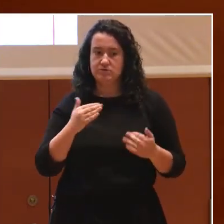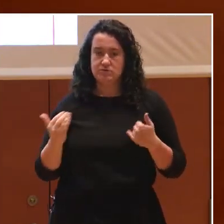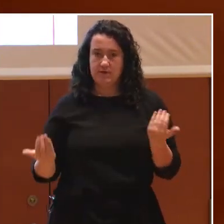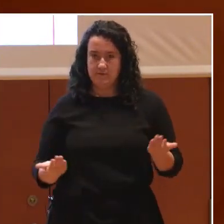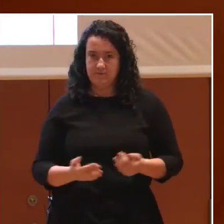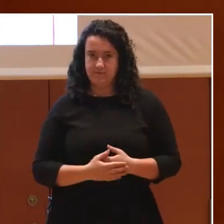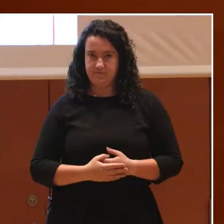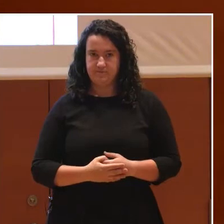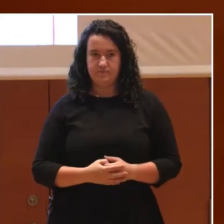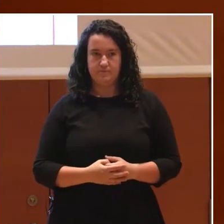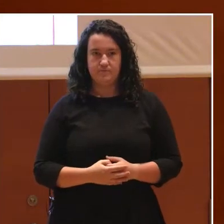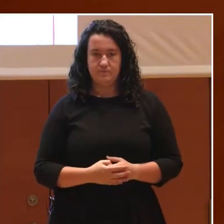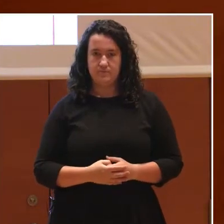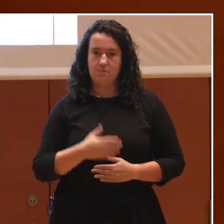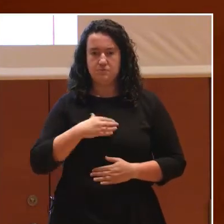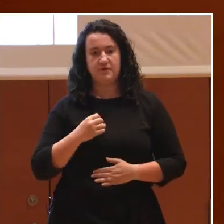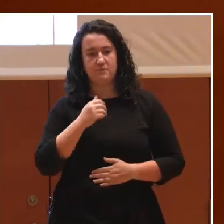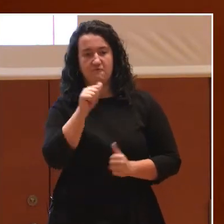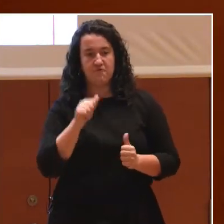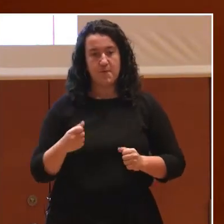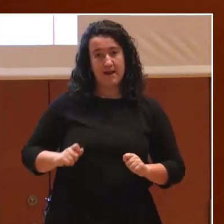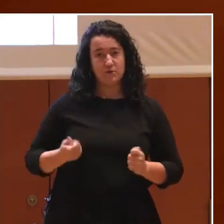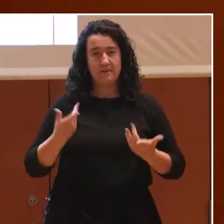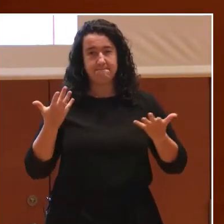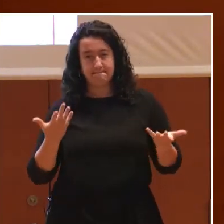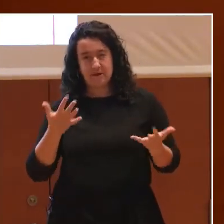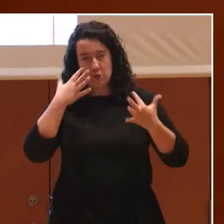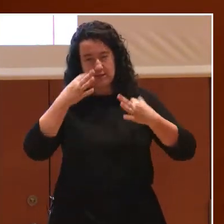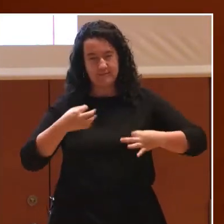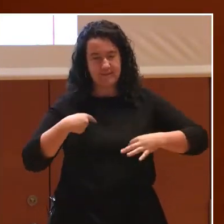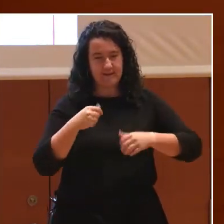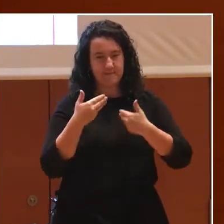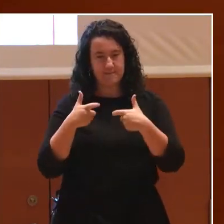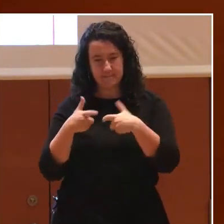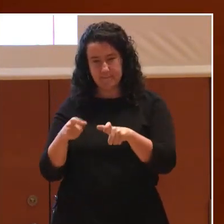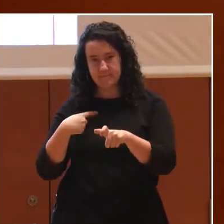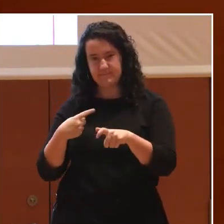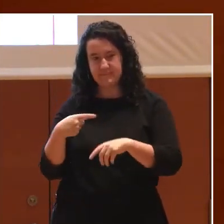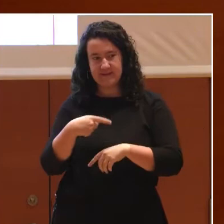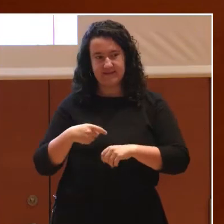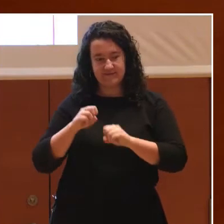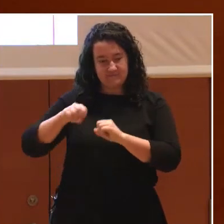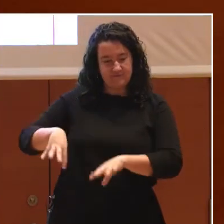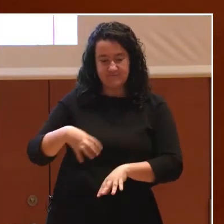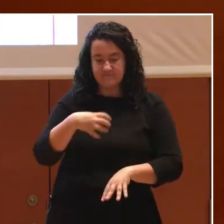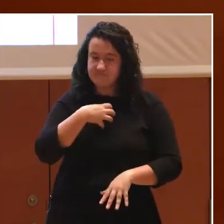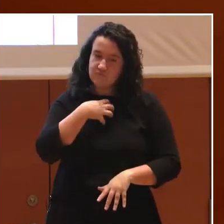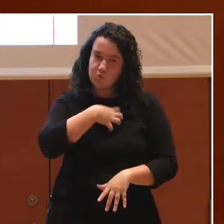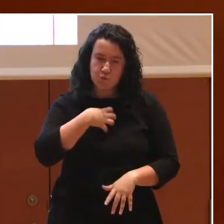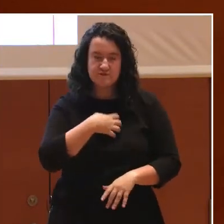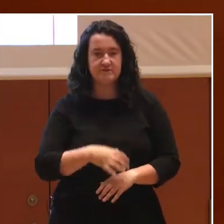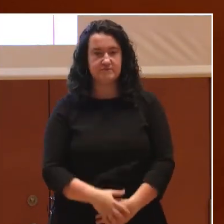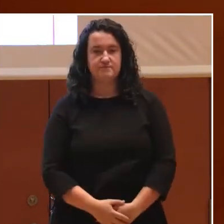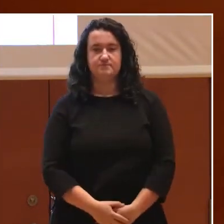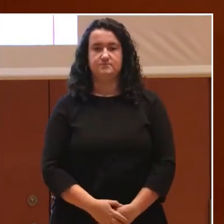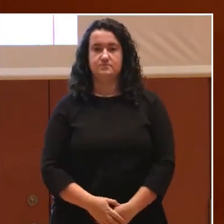naturalidad, pero todavía nos cuesta a veces desprender de la parte más negativa, que pueden tener algunas palabras. Una propuesta